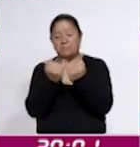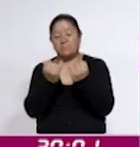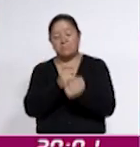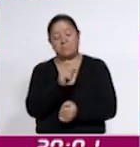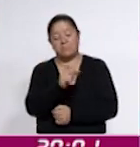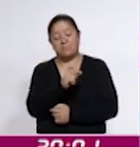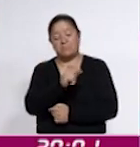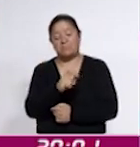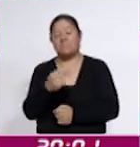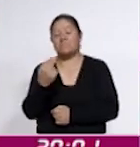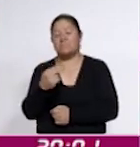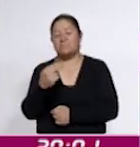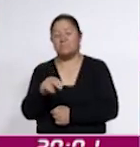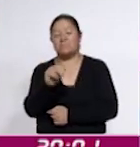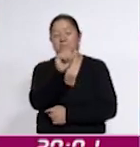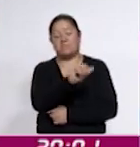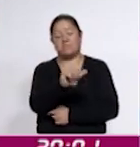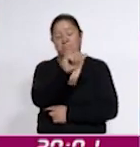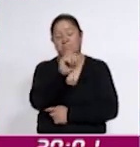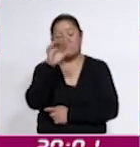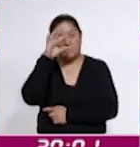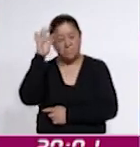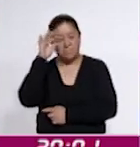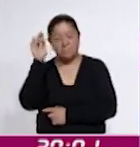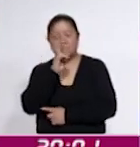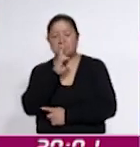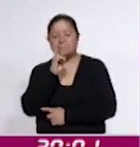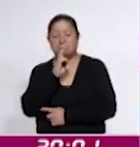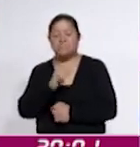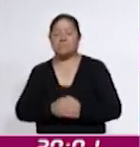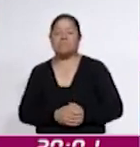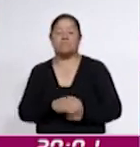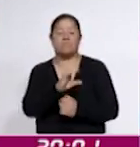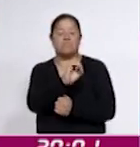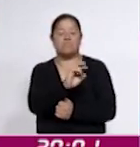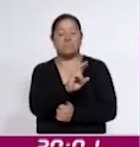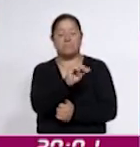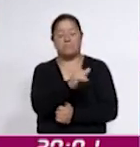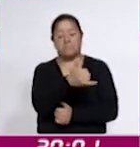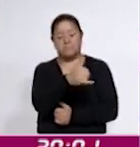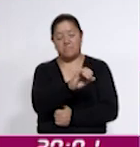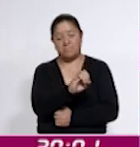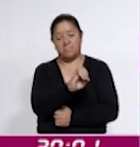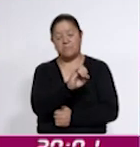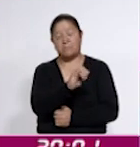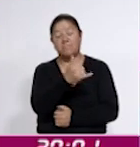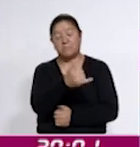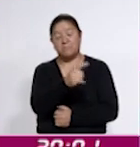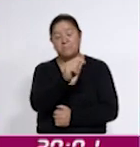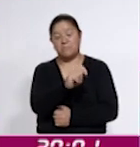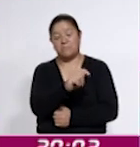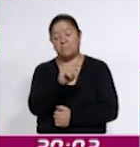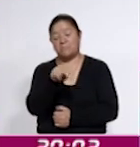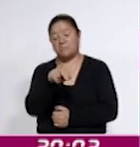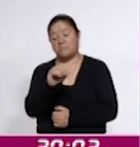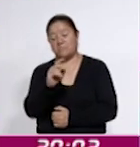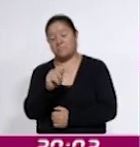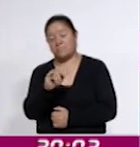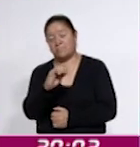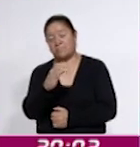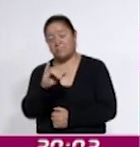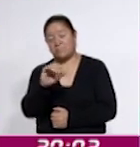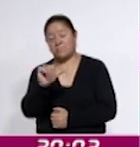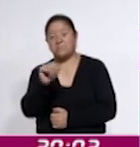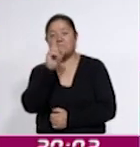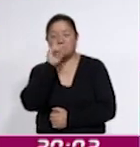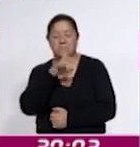seguir como arroba Coracyt Noticias. Desde luego también le invitamos a tener a la mano toda la información a través